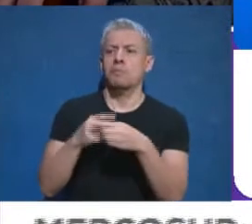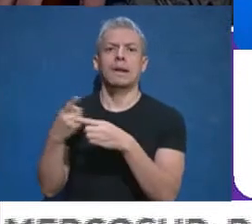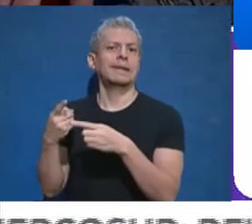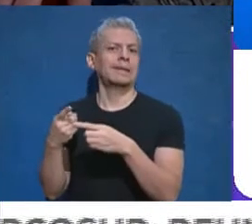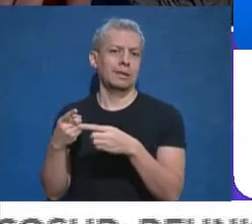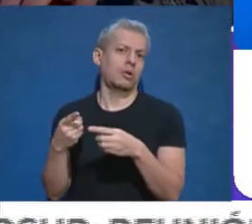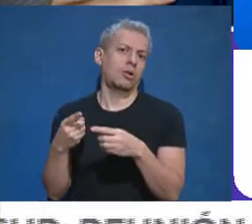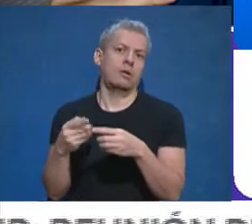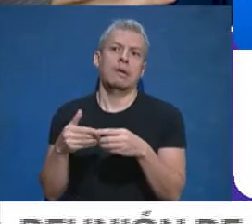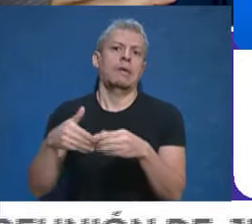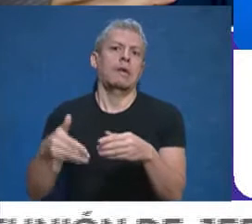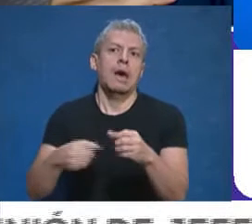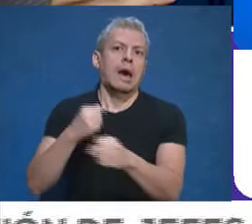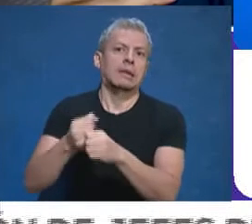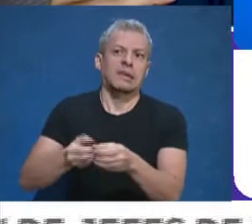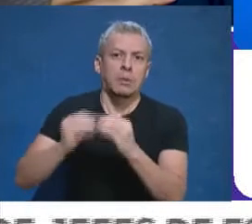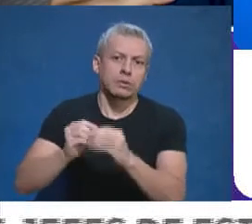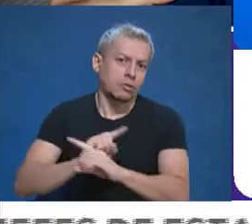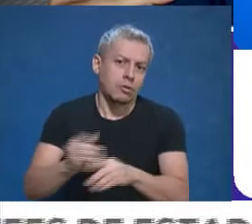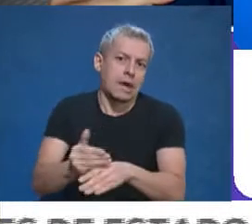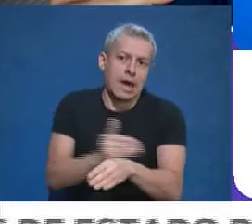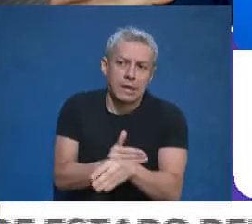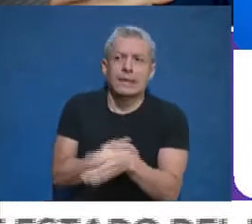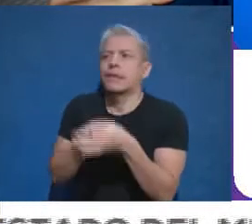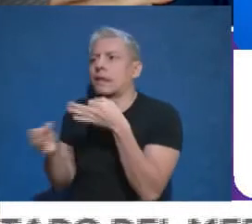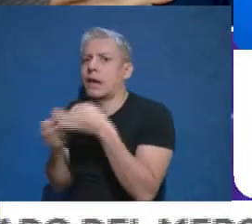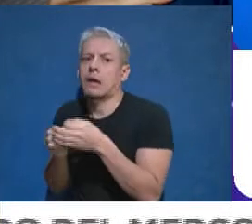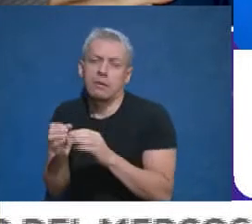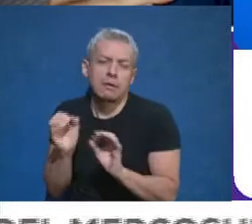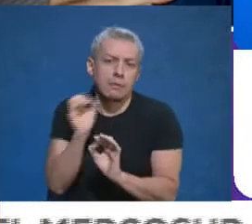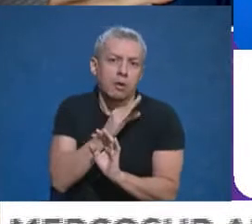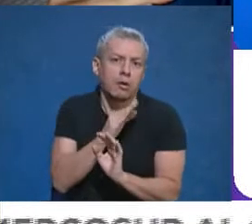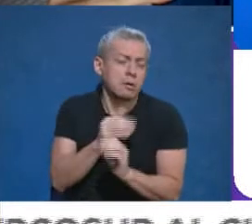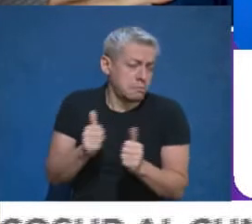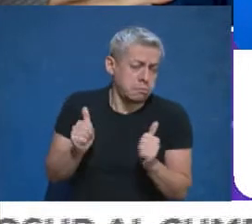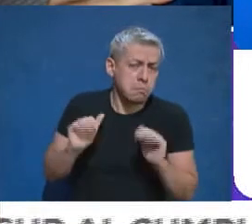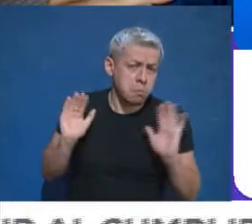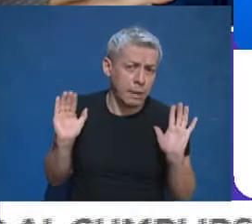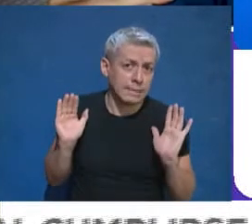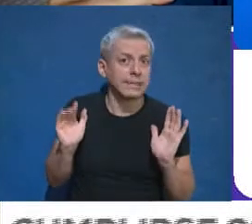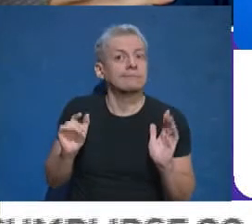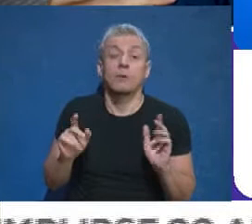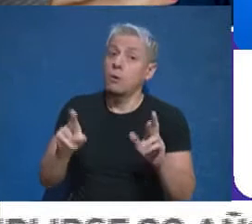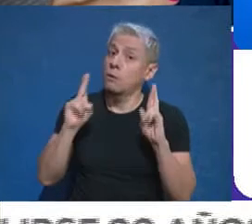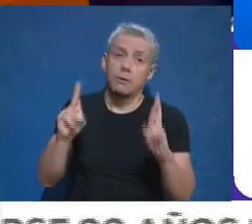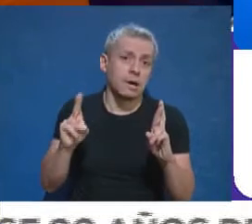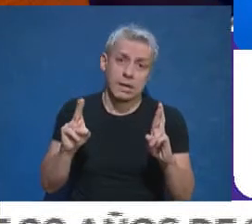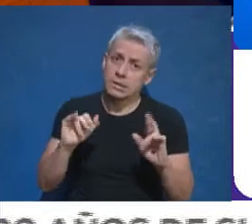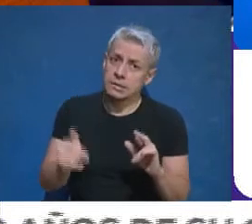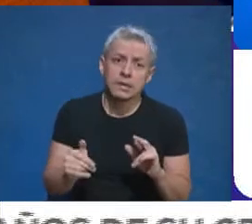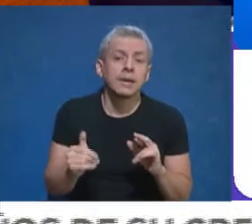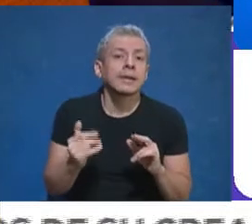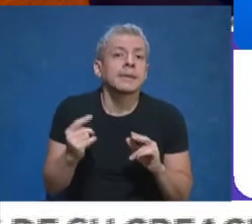perjuicios que estamos mencionando en nuestra provincia. No lo descarto, no solo no lo descarto, lo aliento también, pero